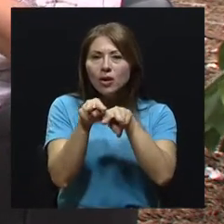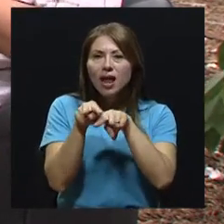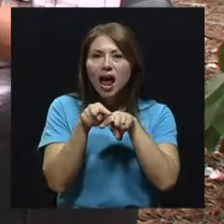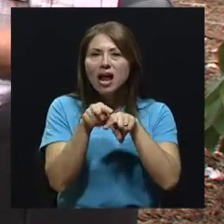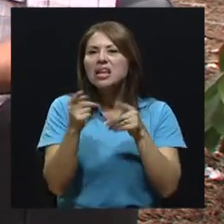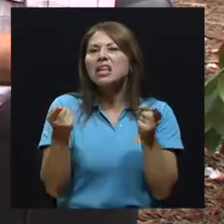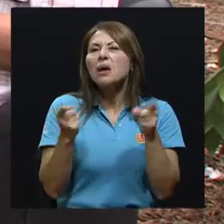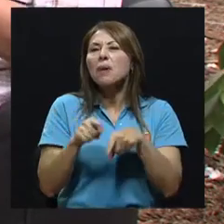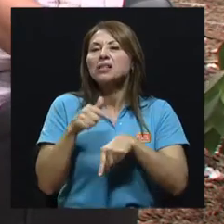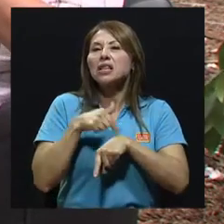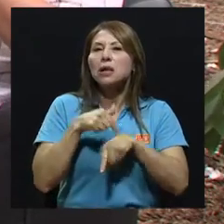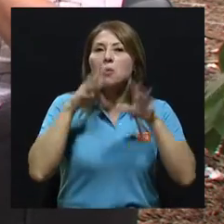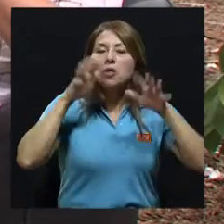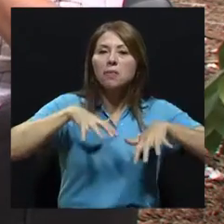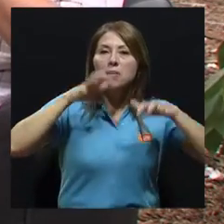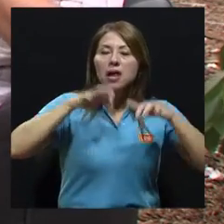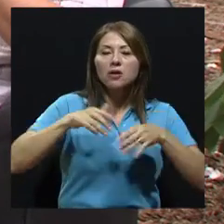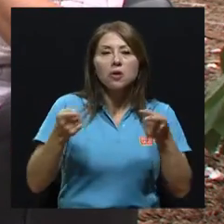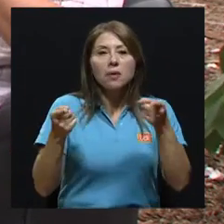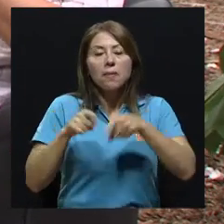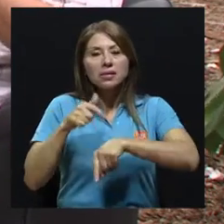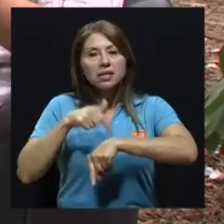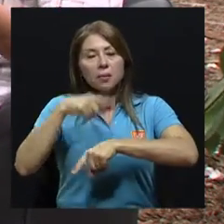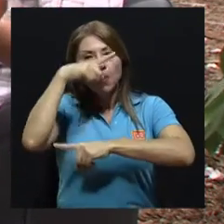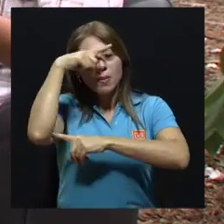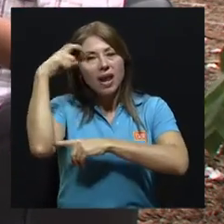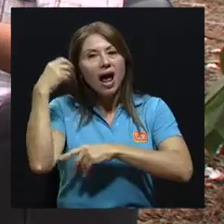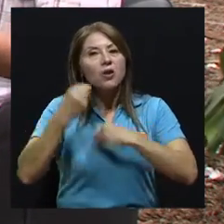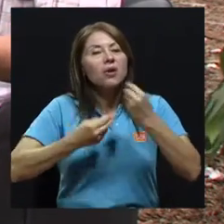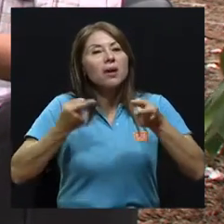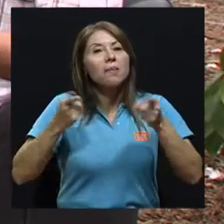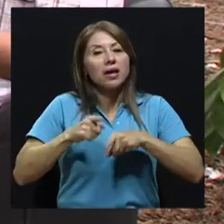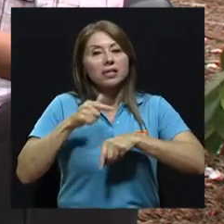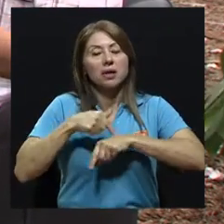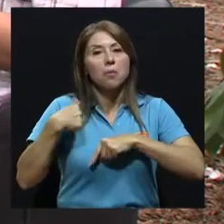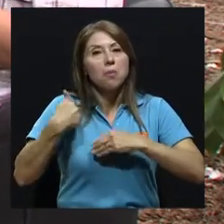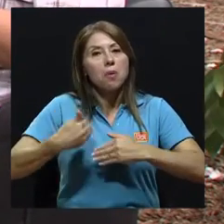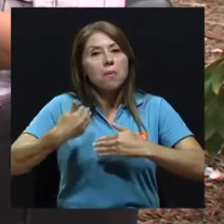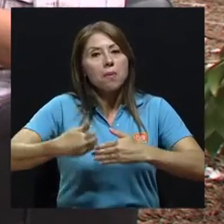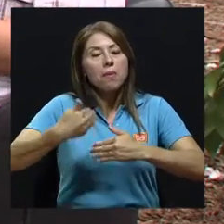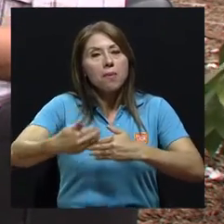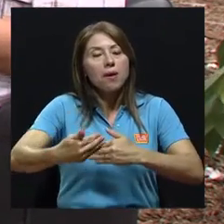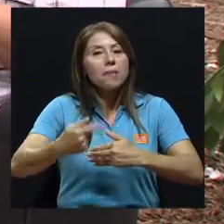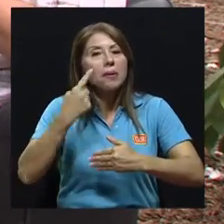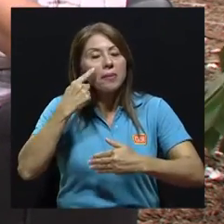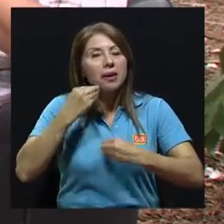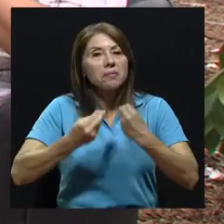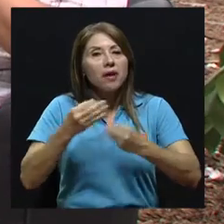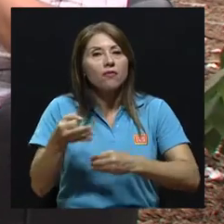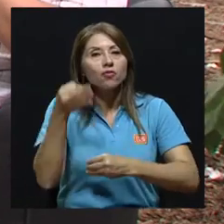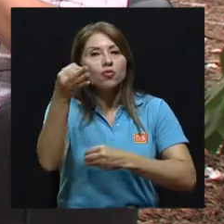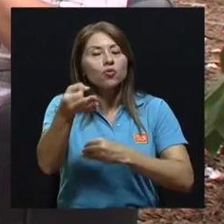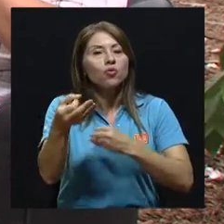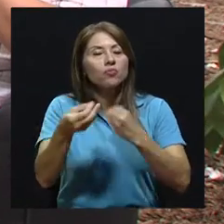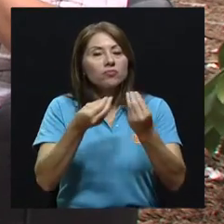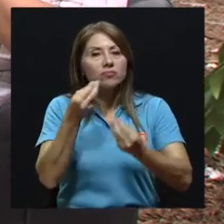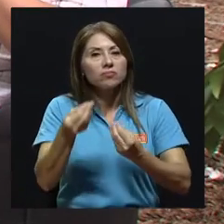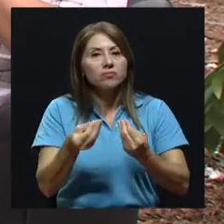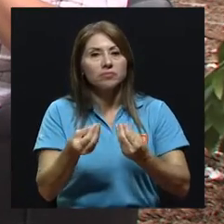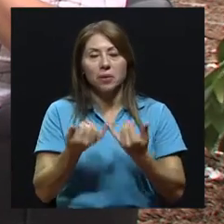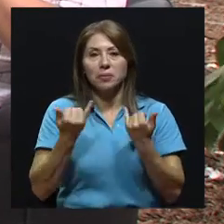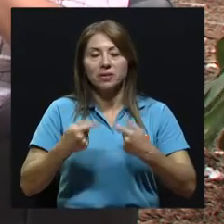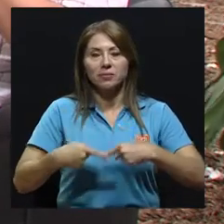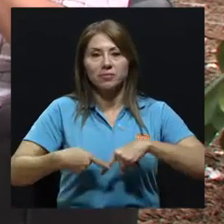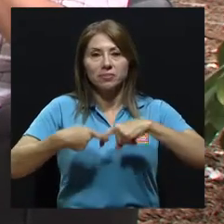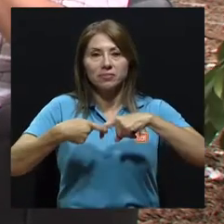tiempo, qué pasa en el invierno, qué pasa en el verano, y tratar de ver qué podría estar pasando a futuro con eso. Vamos a hacer una primera